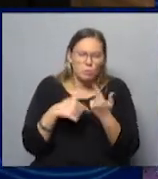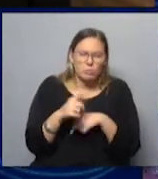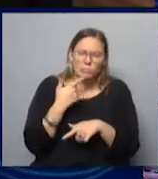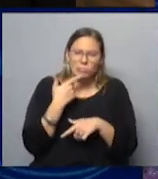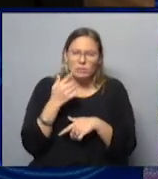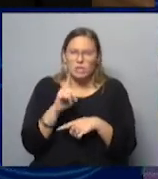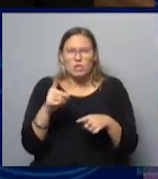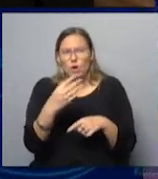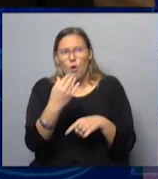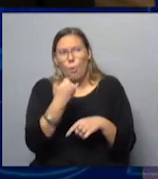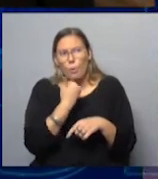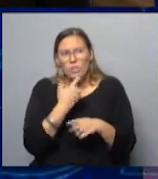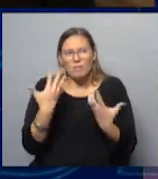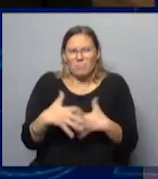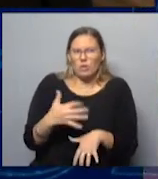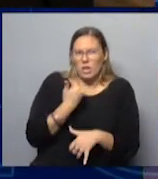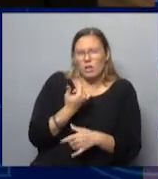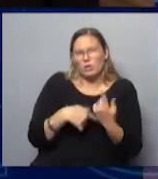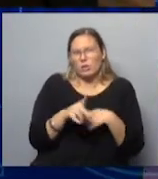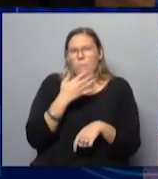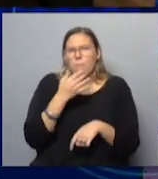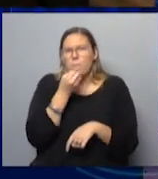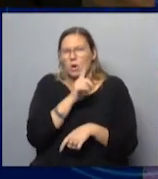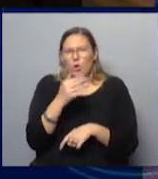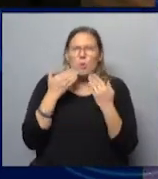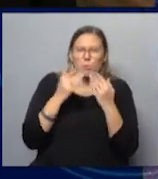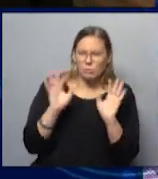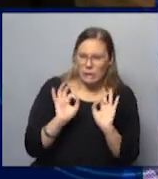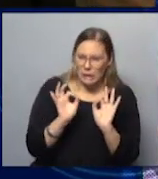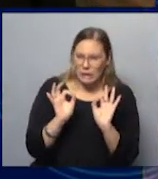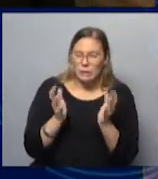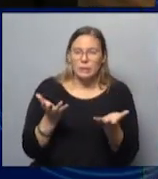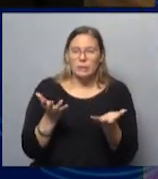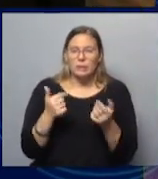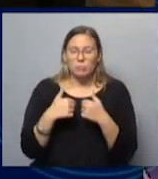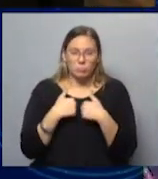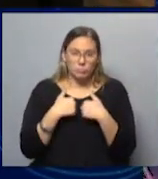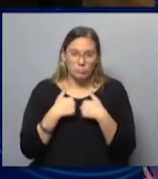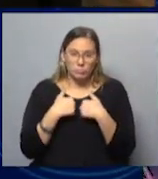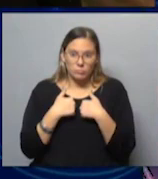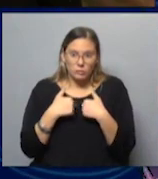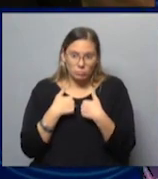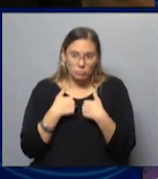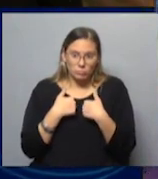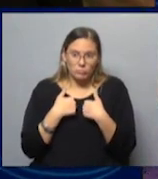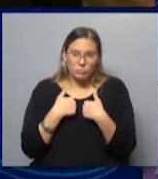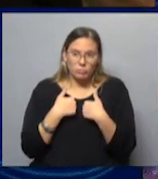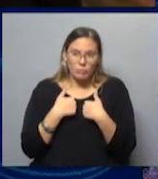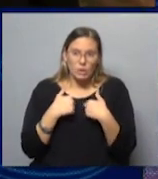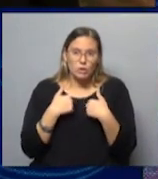si no hablan es porque no quieren hablar, entonces no, por las dudas no pregunto, ¿no? Yo, lo que yo me